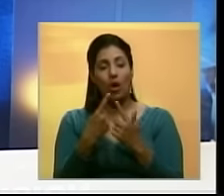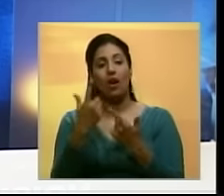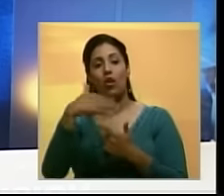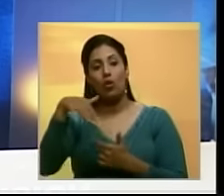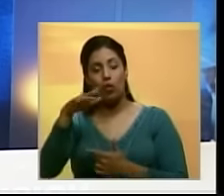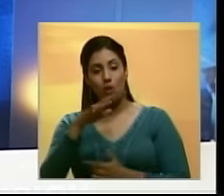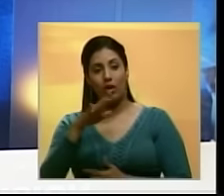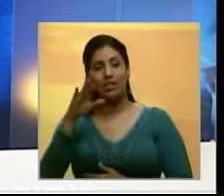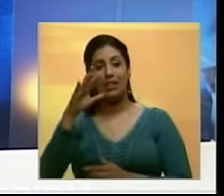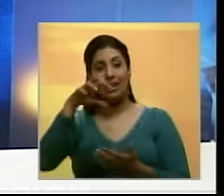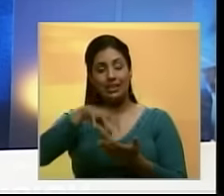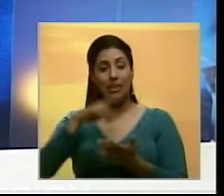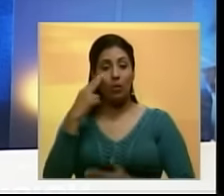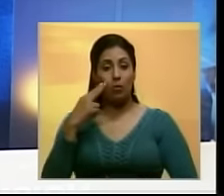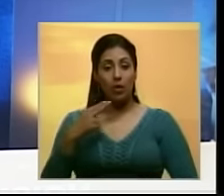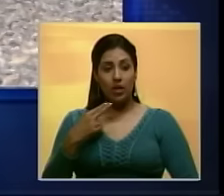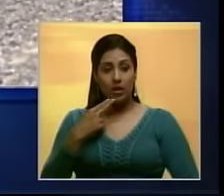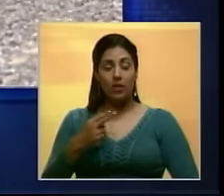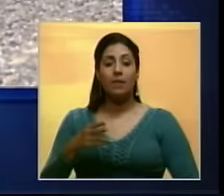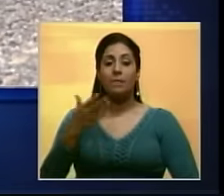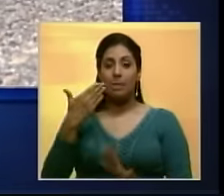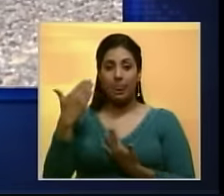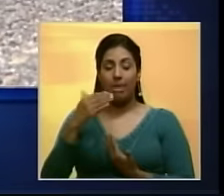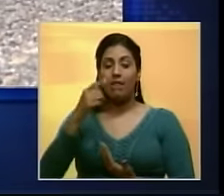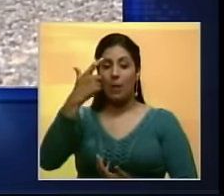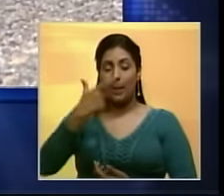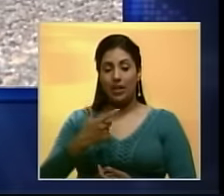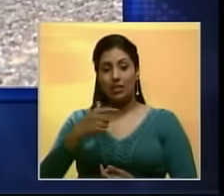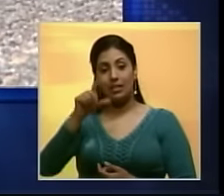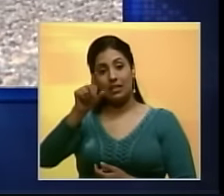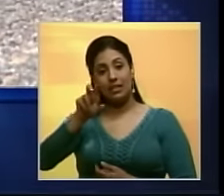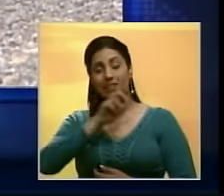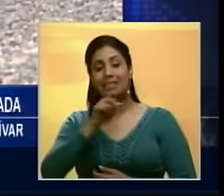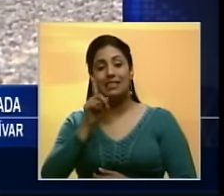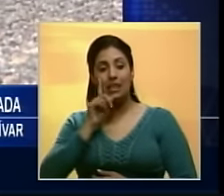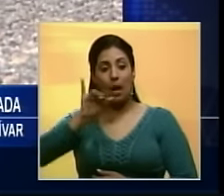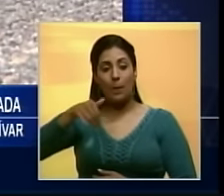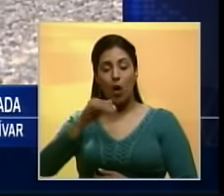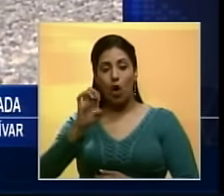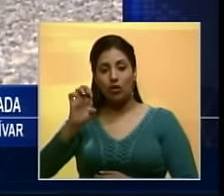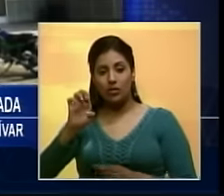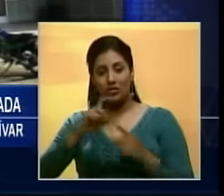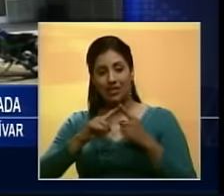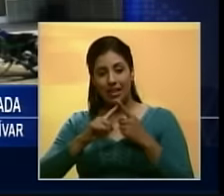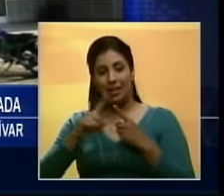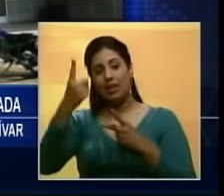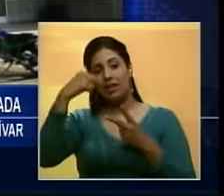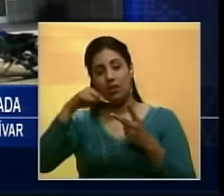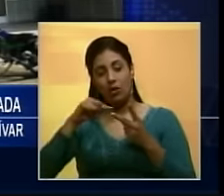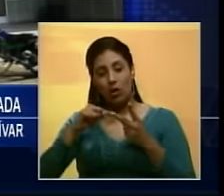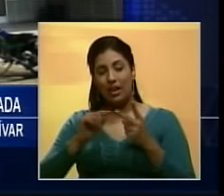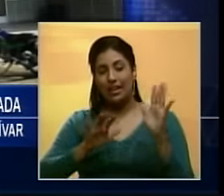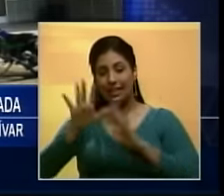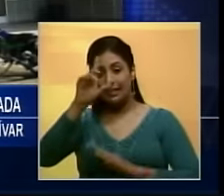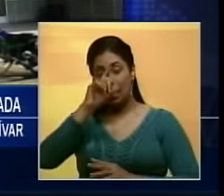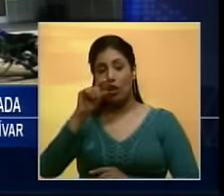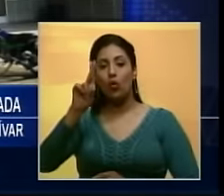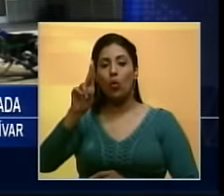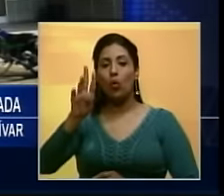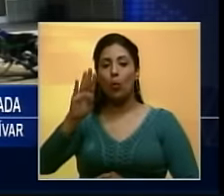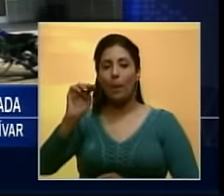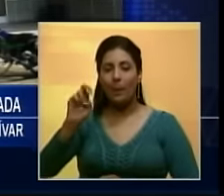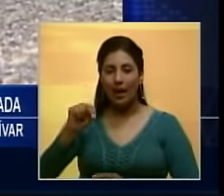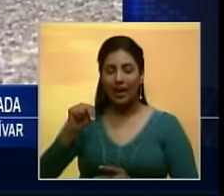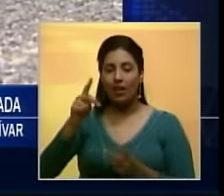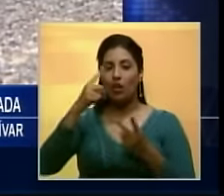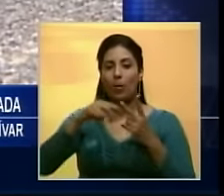José De Guarataro En el estado Bolívar El hecho ocurrió Cuando las víctimas Identificadas como Josefina Teresa Torres Ramos De 15 años Rubén Luis